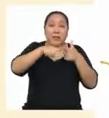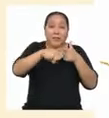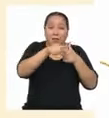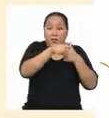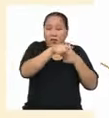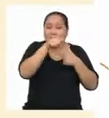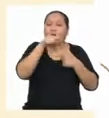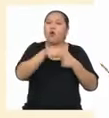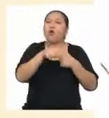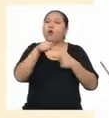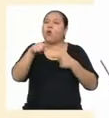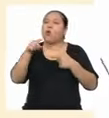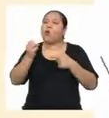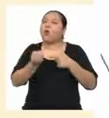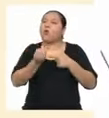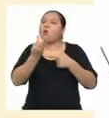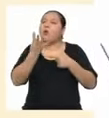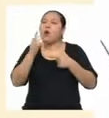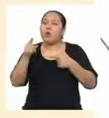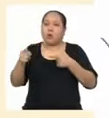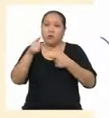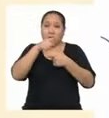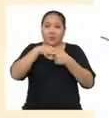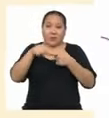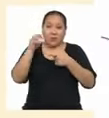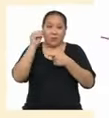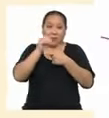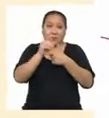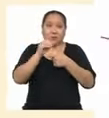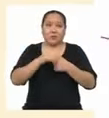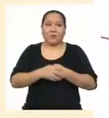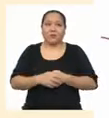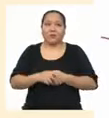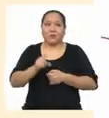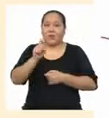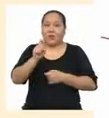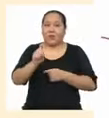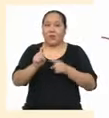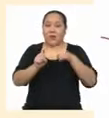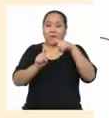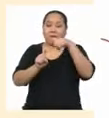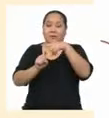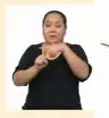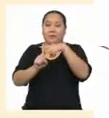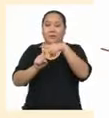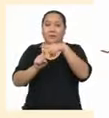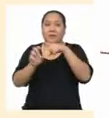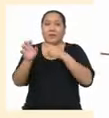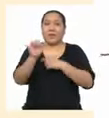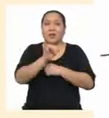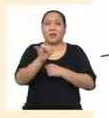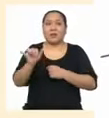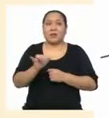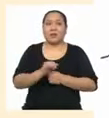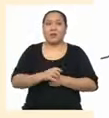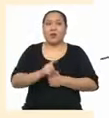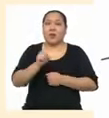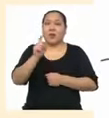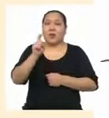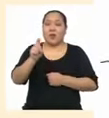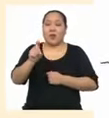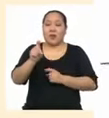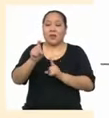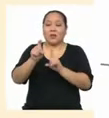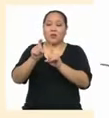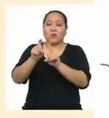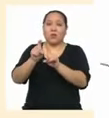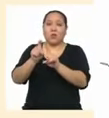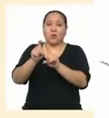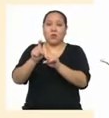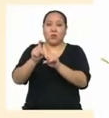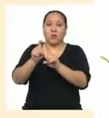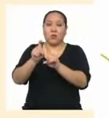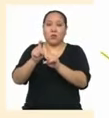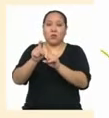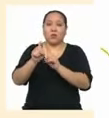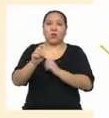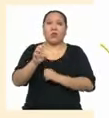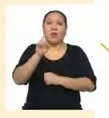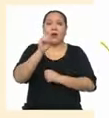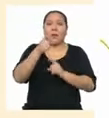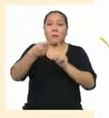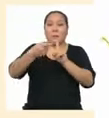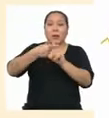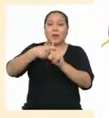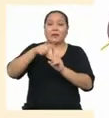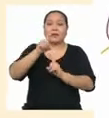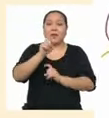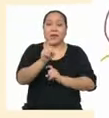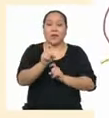ver, X con rayita sobre ella igual a X sub 1 más X sub